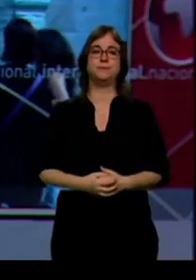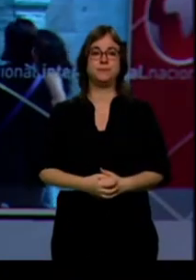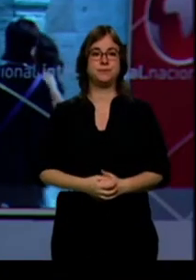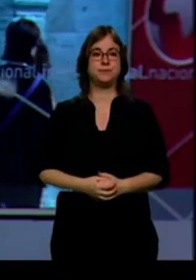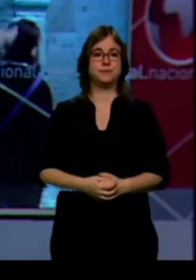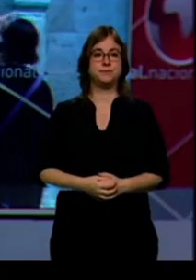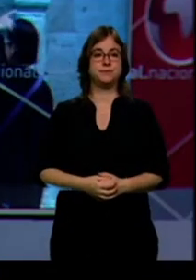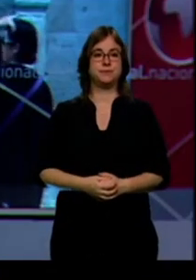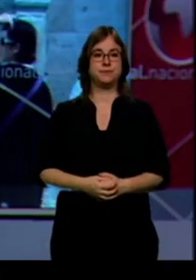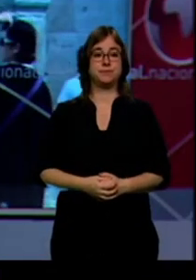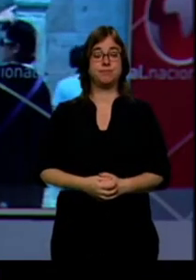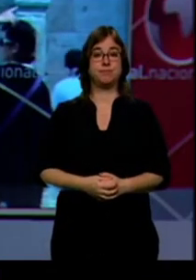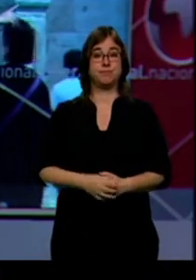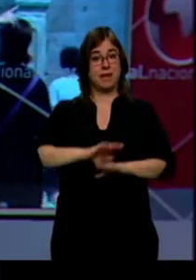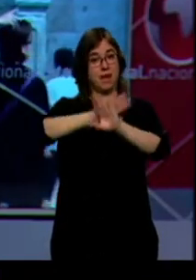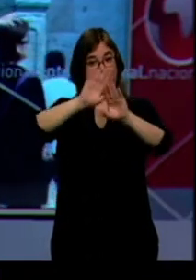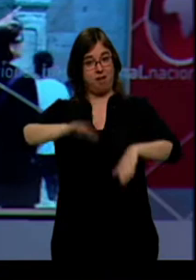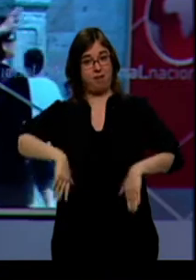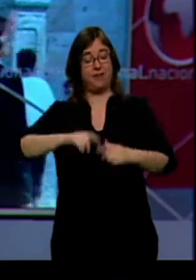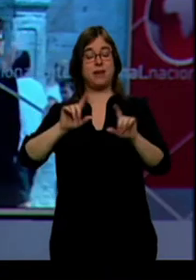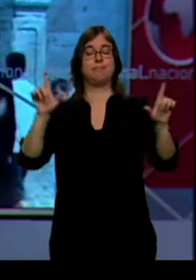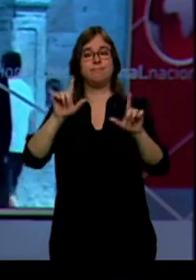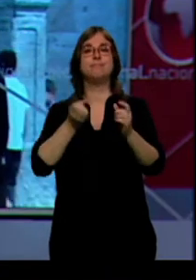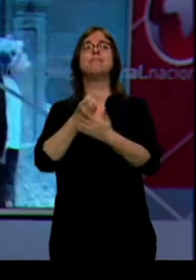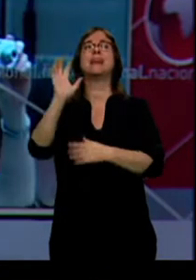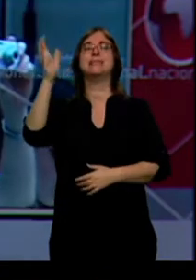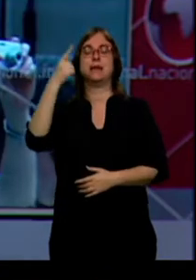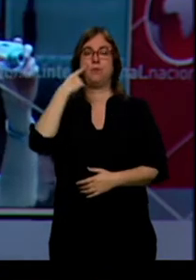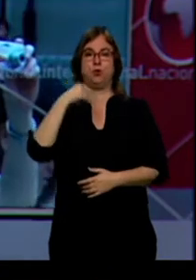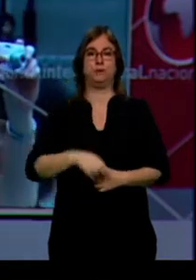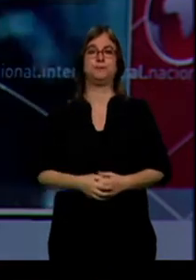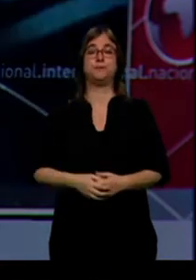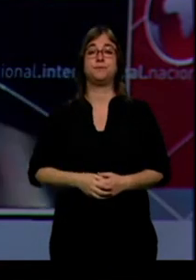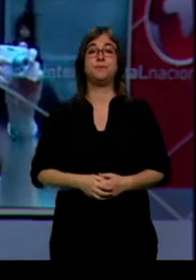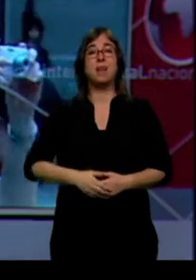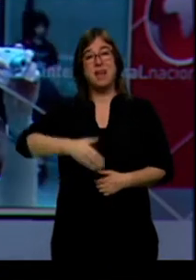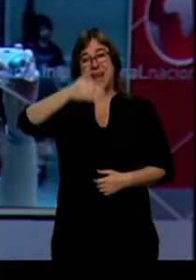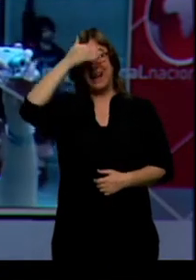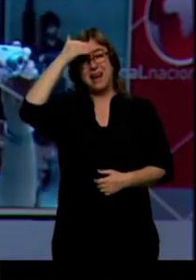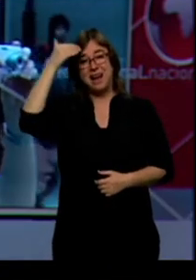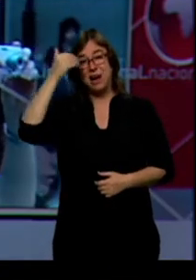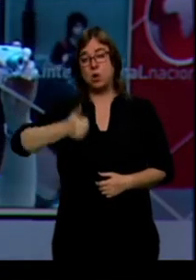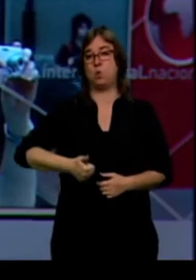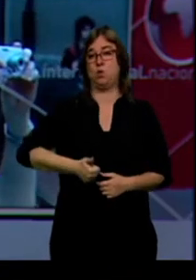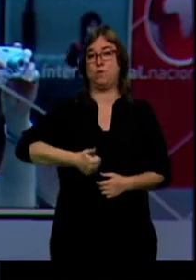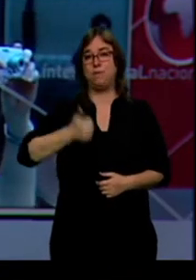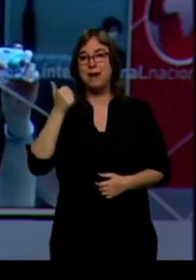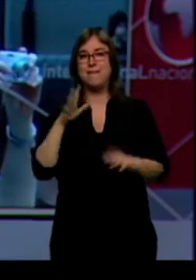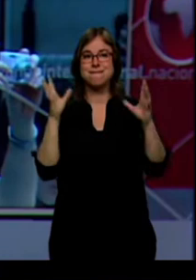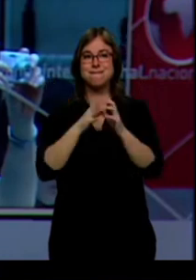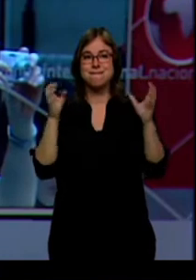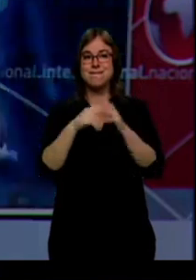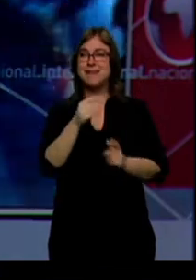Luego, al final del informativo, vemos la previsión del tiempo para hoy. A más calor, más ganas de vacaciones. Según el Observatorio de Turismo en España,